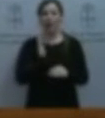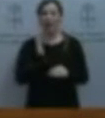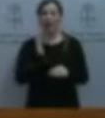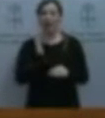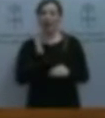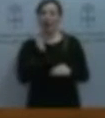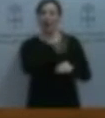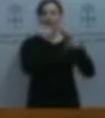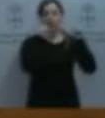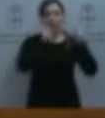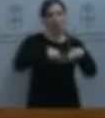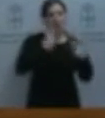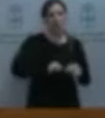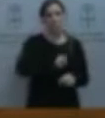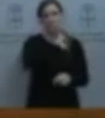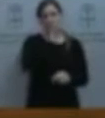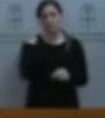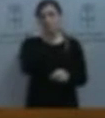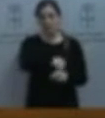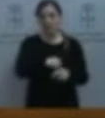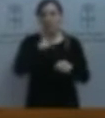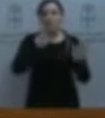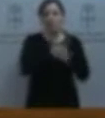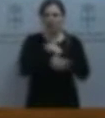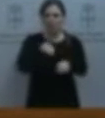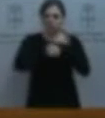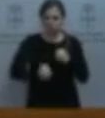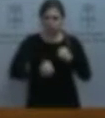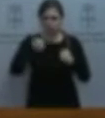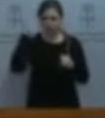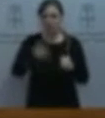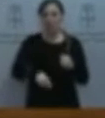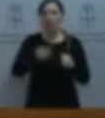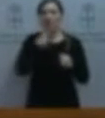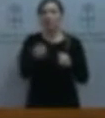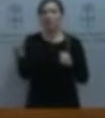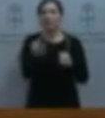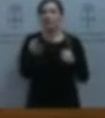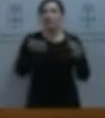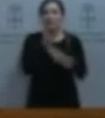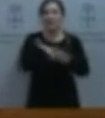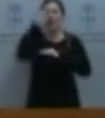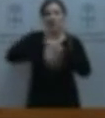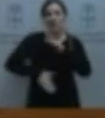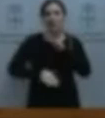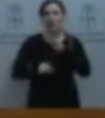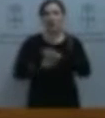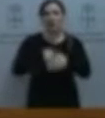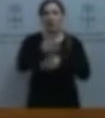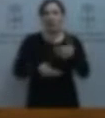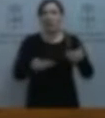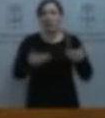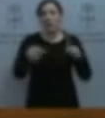a la educación pública. Está siendo mucho más contundente. Lo que a efectos prácticos se traduce en una limitación progresiva de las